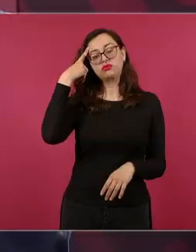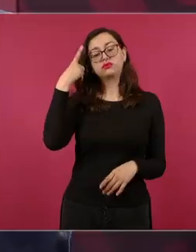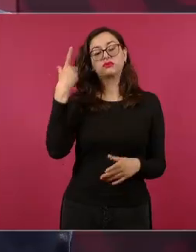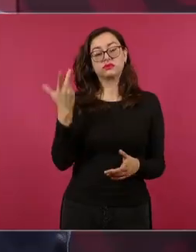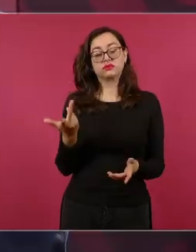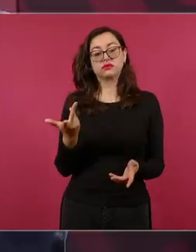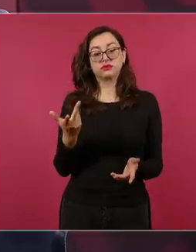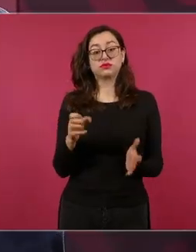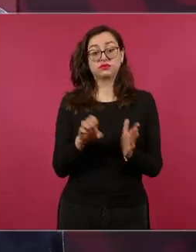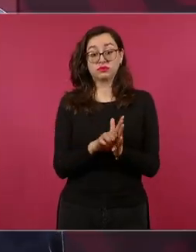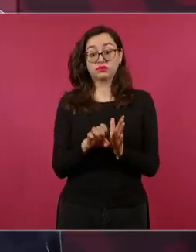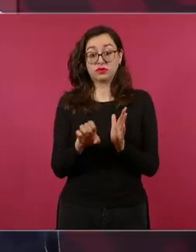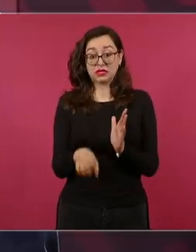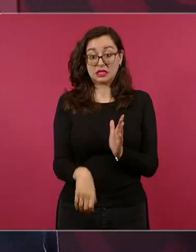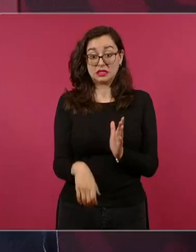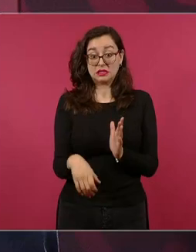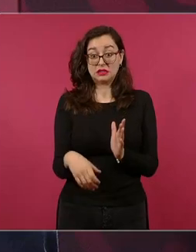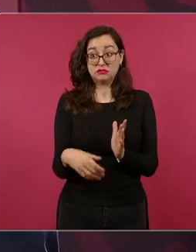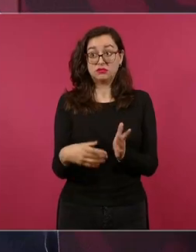pasó con Japón